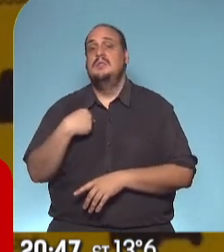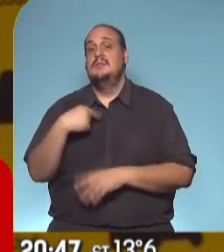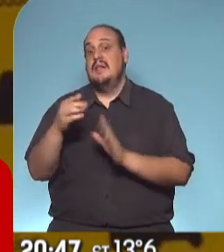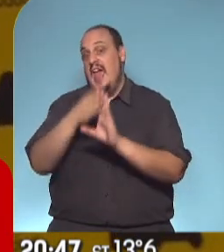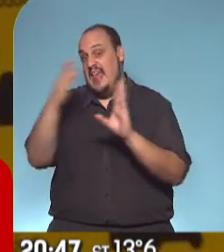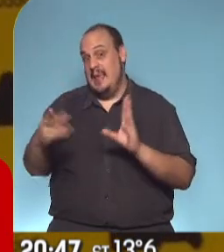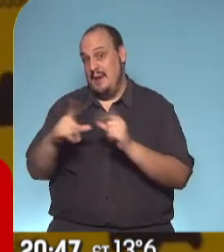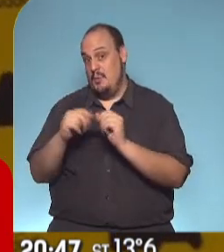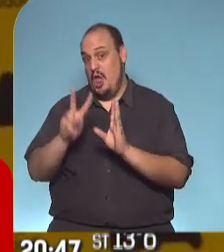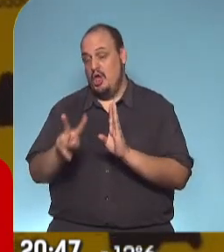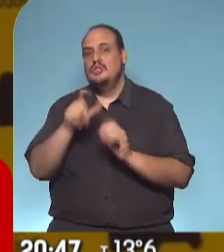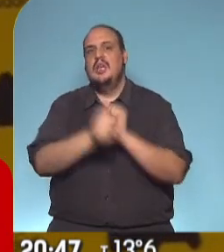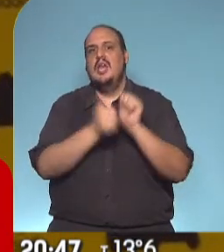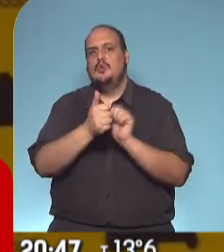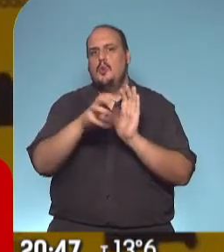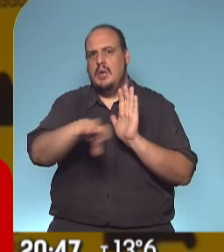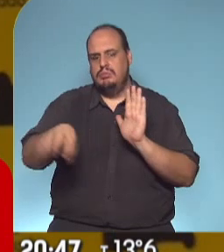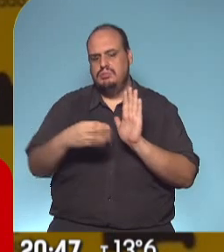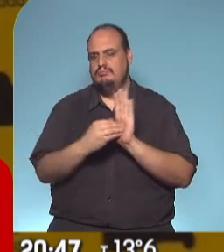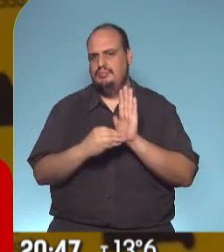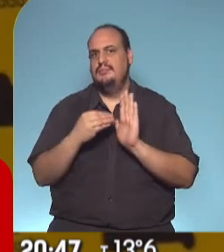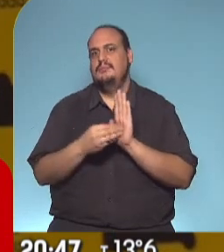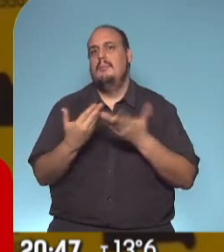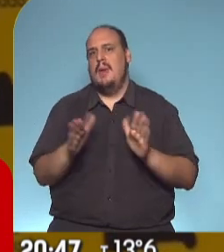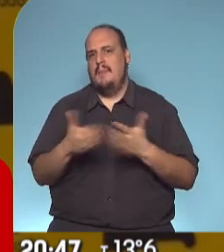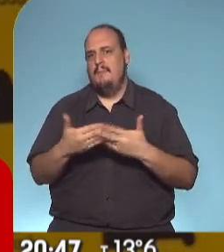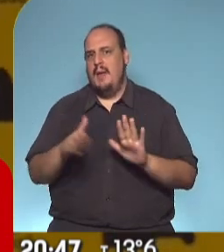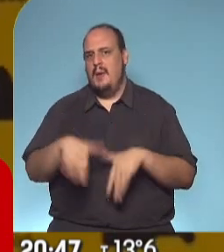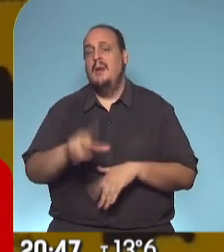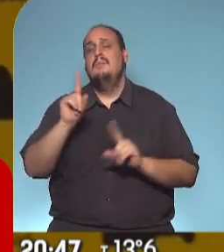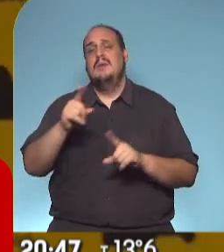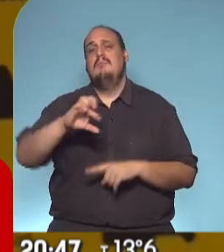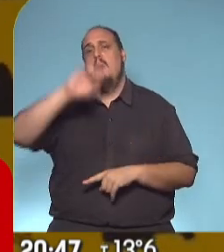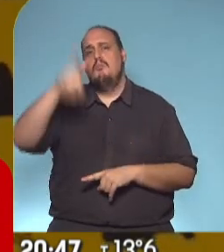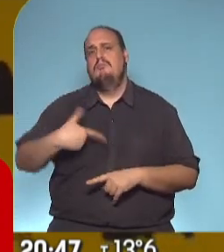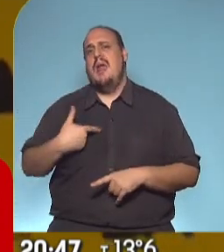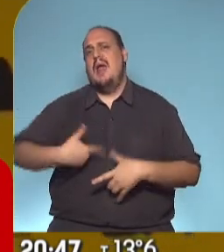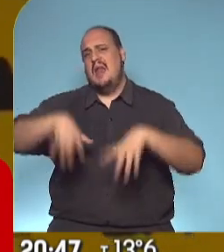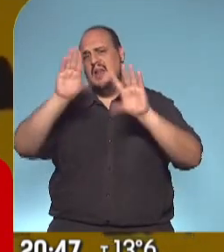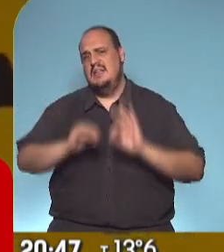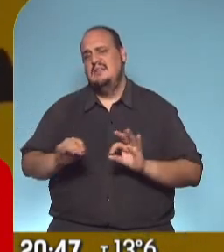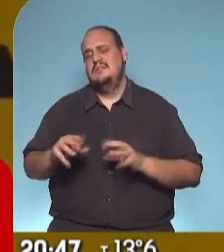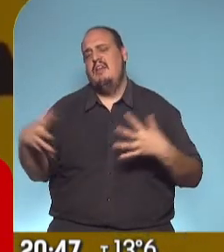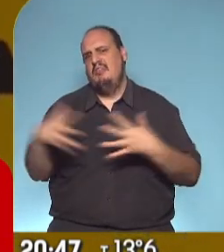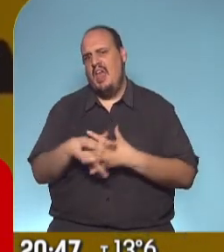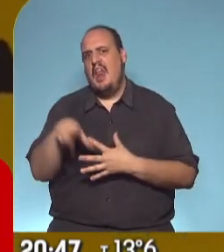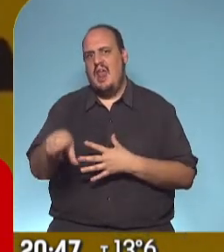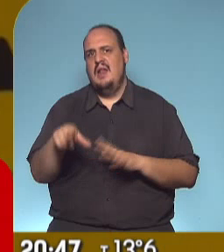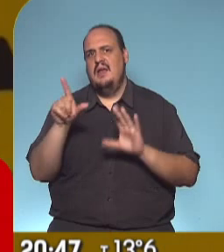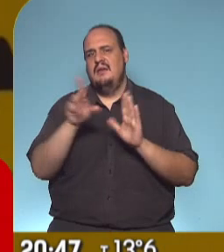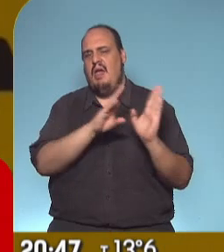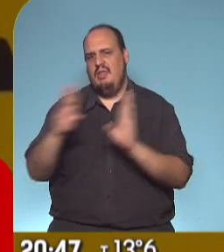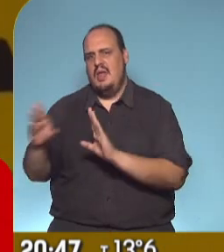etapa la apertura de otras industrias. Está en el plan integral que creo que les mandamos a usted, donde está detallado etapa por etapa. Sí.